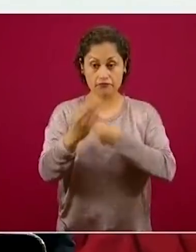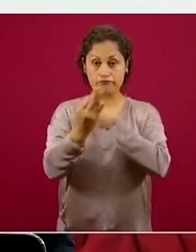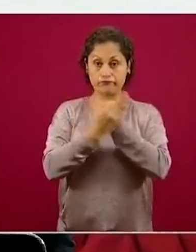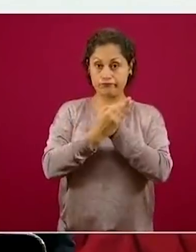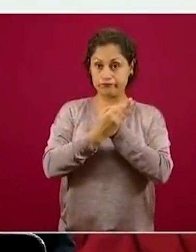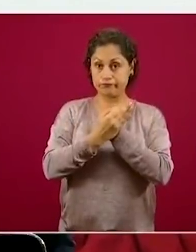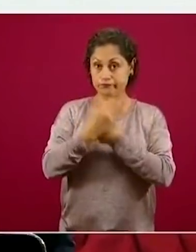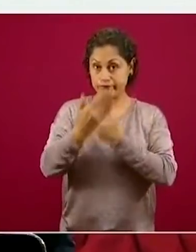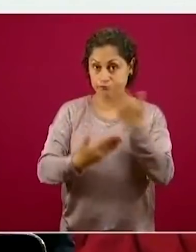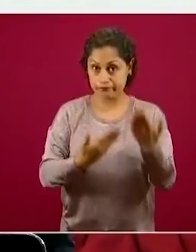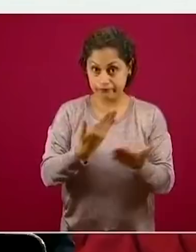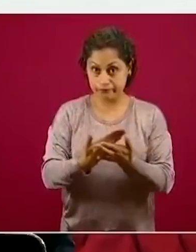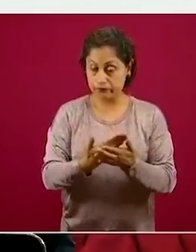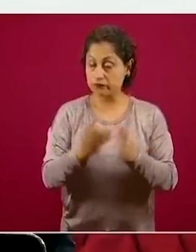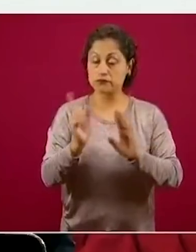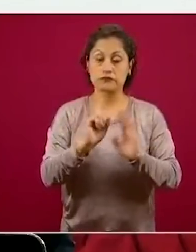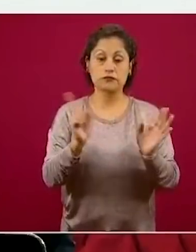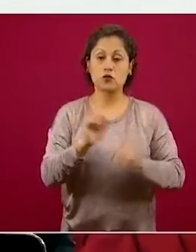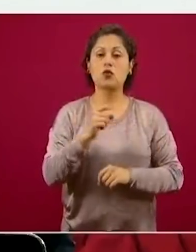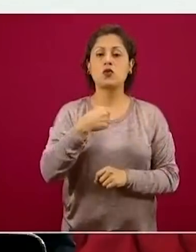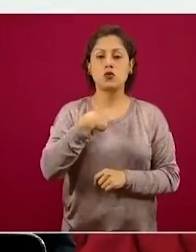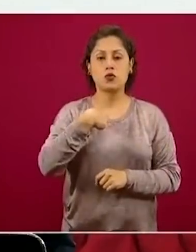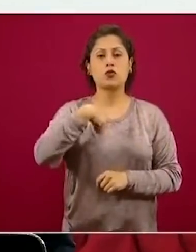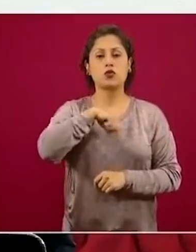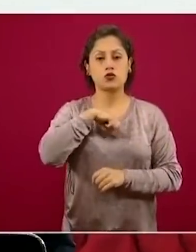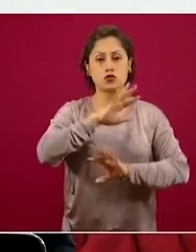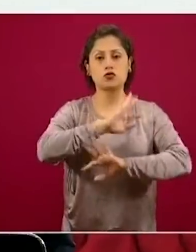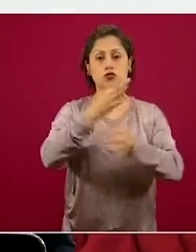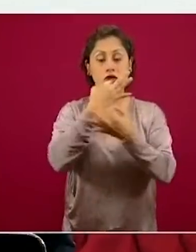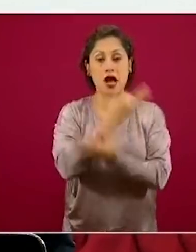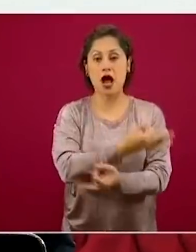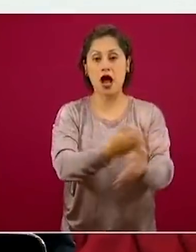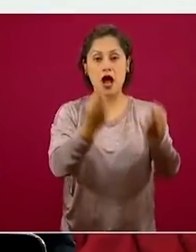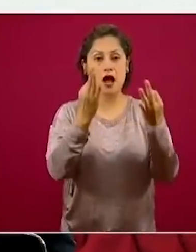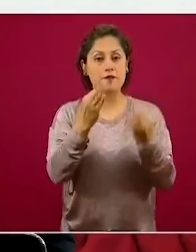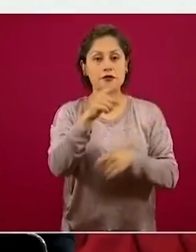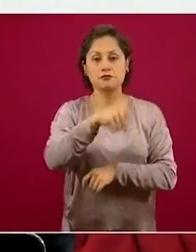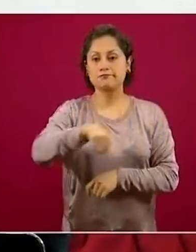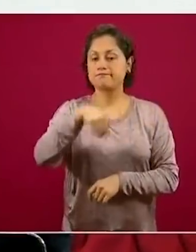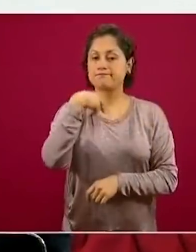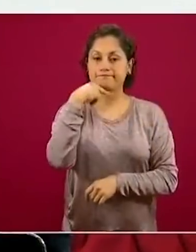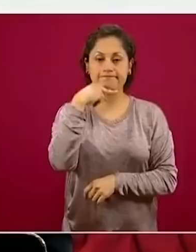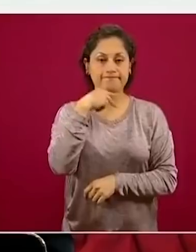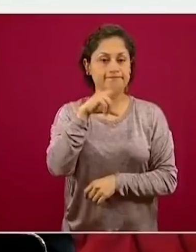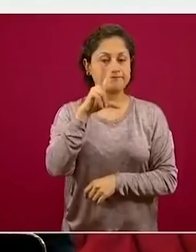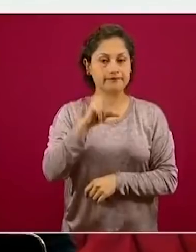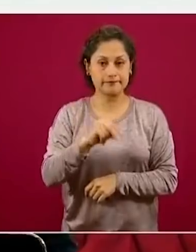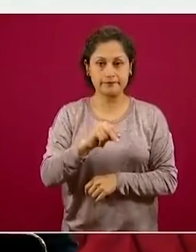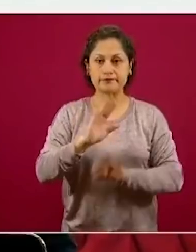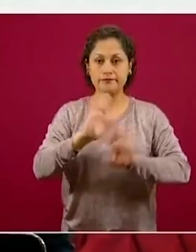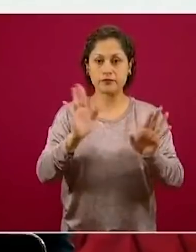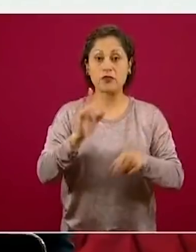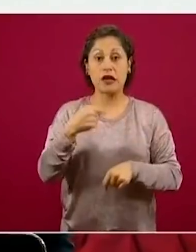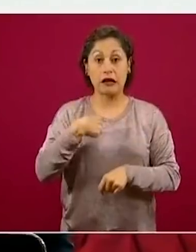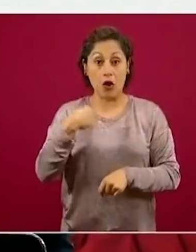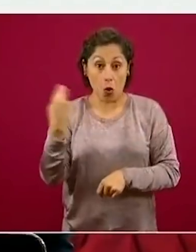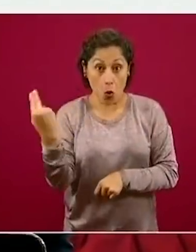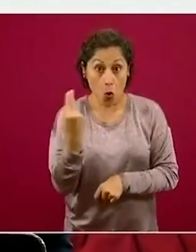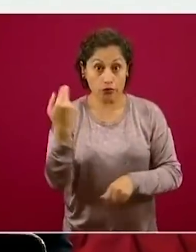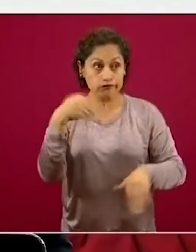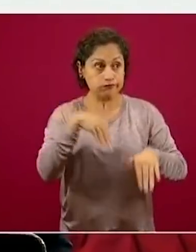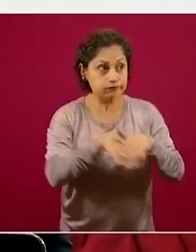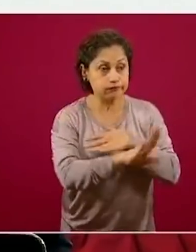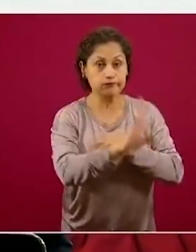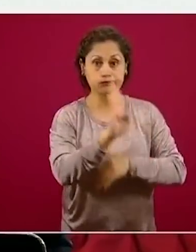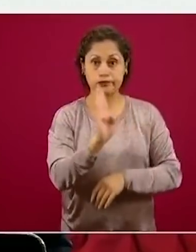aquí ya hemos comunicado claramente a todas las y los usuarios que no hay ese requerimiento de asistencia, que